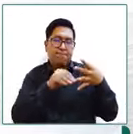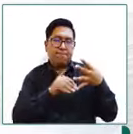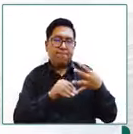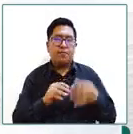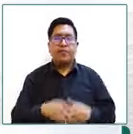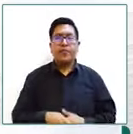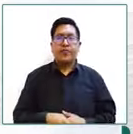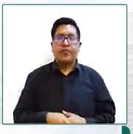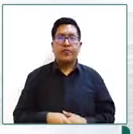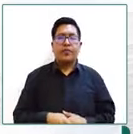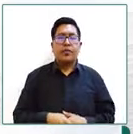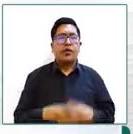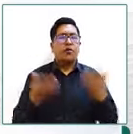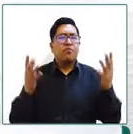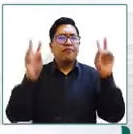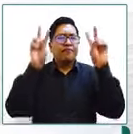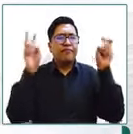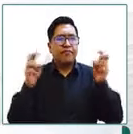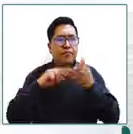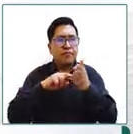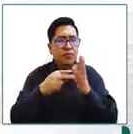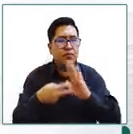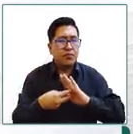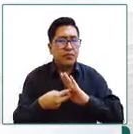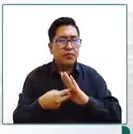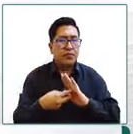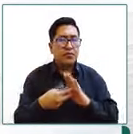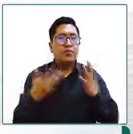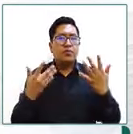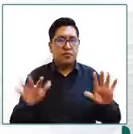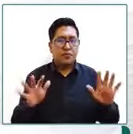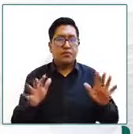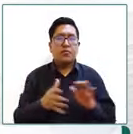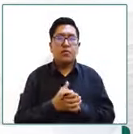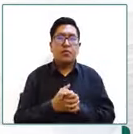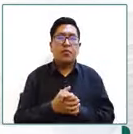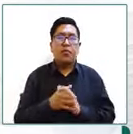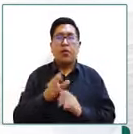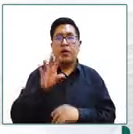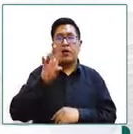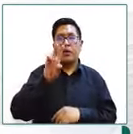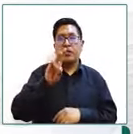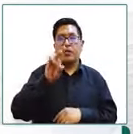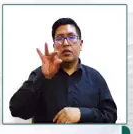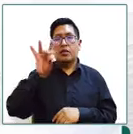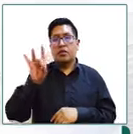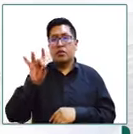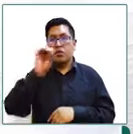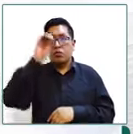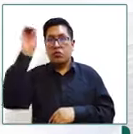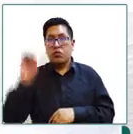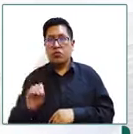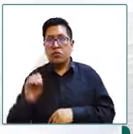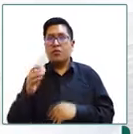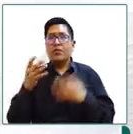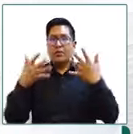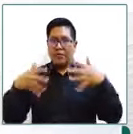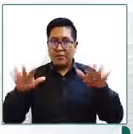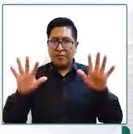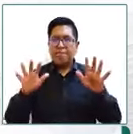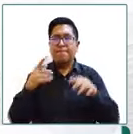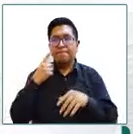esto implica que el 78% de niñas niñas y